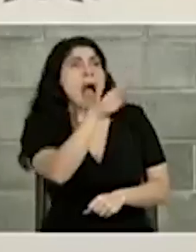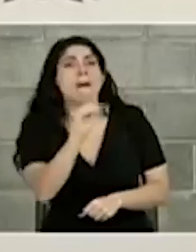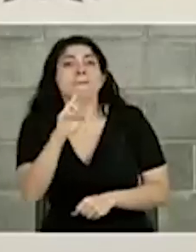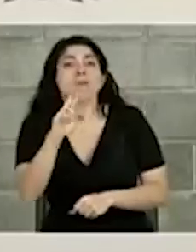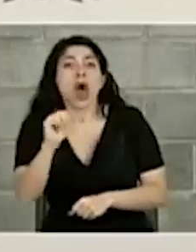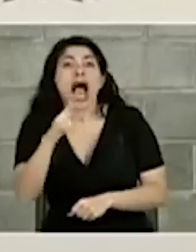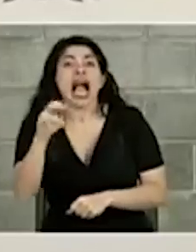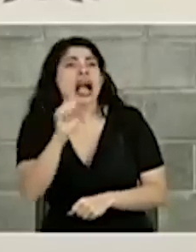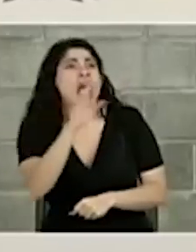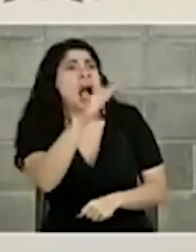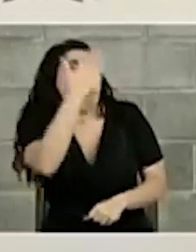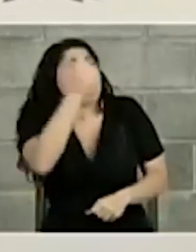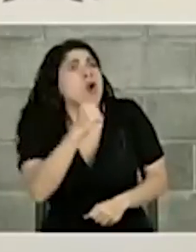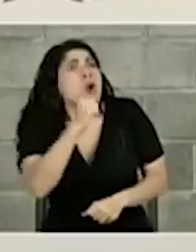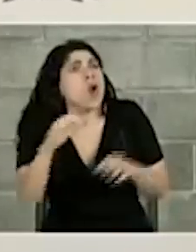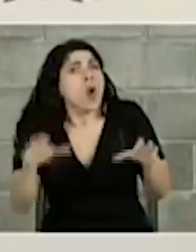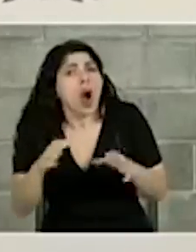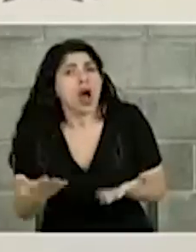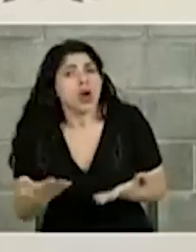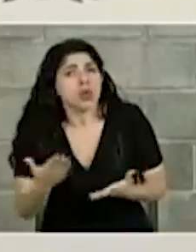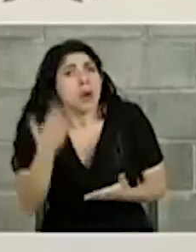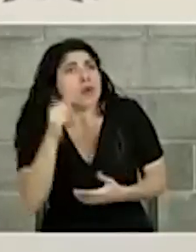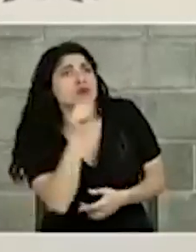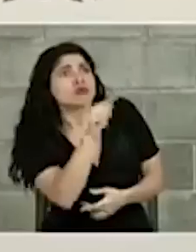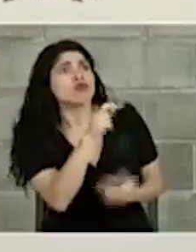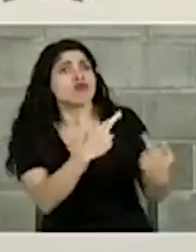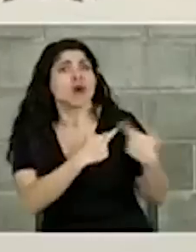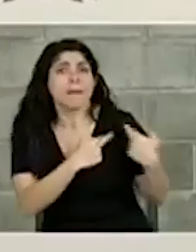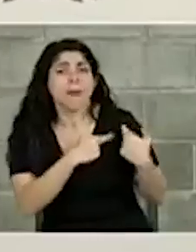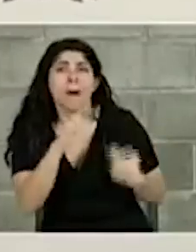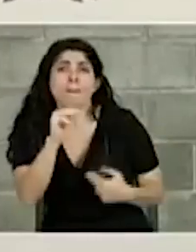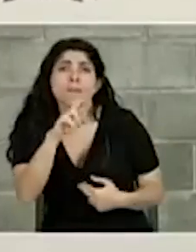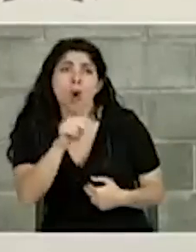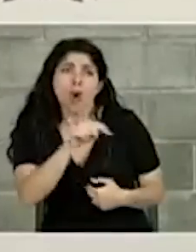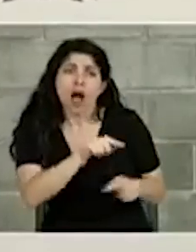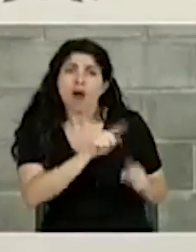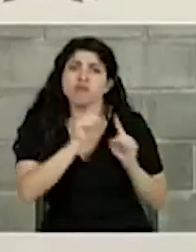Cañas ¿por qué no actuó? porque era su responsabilidad